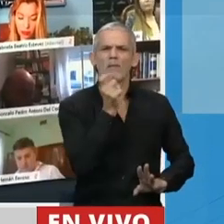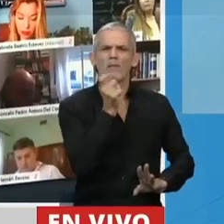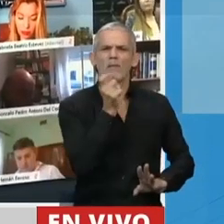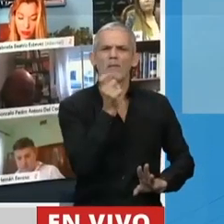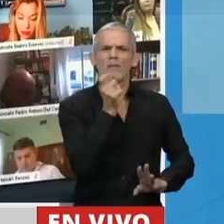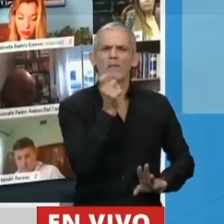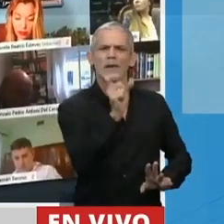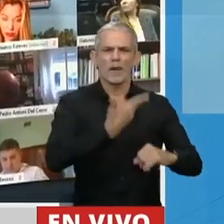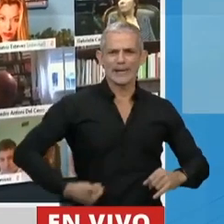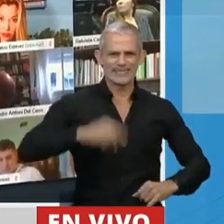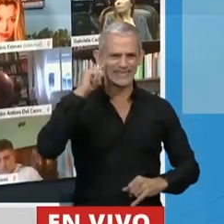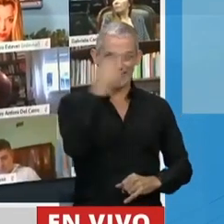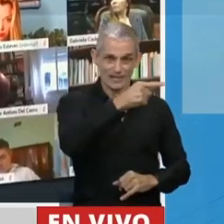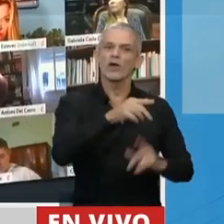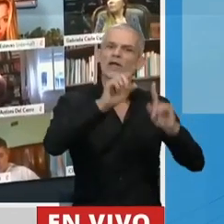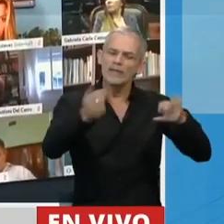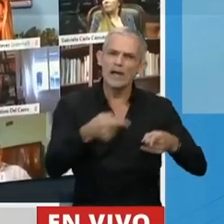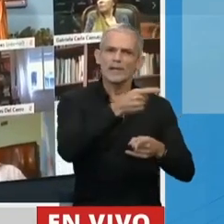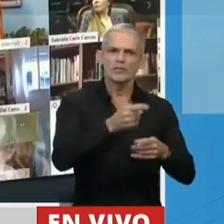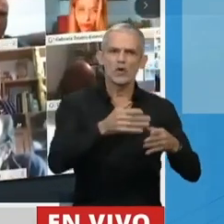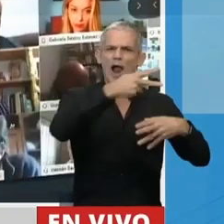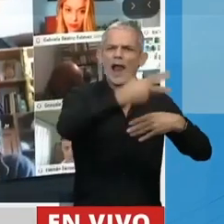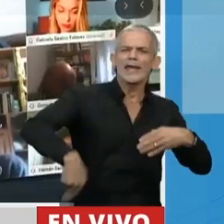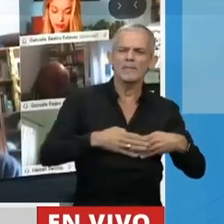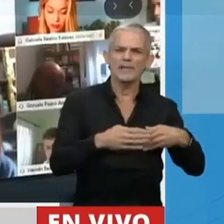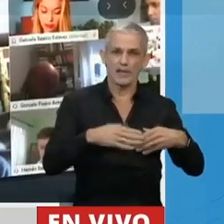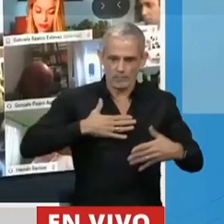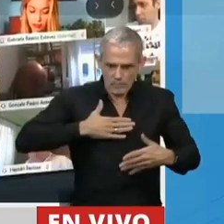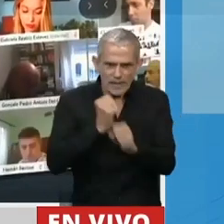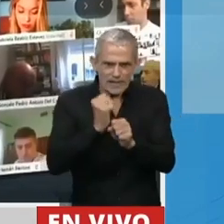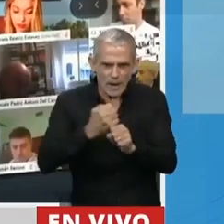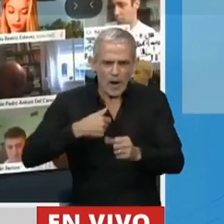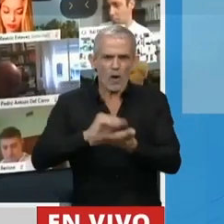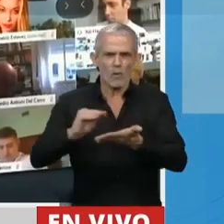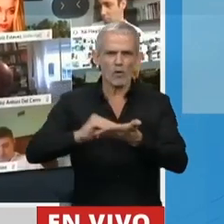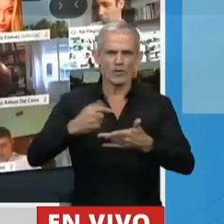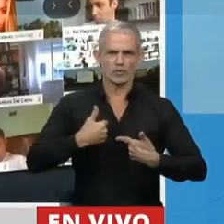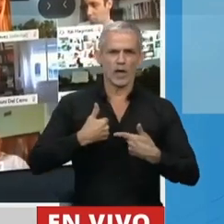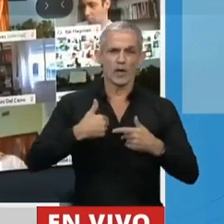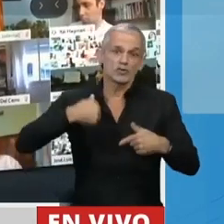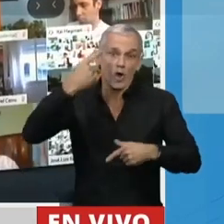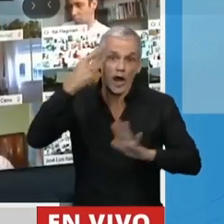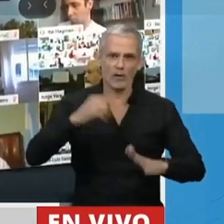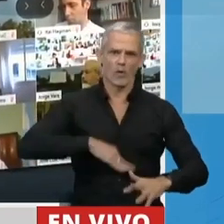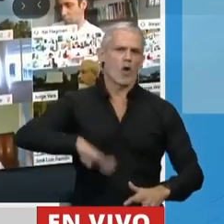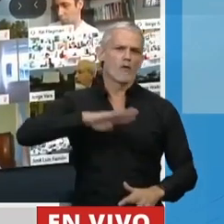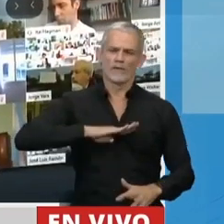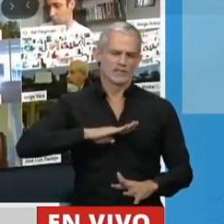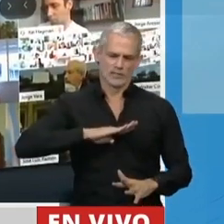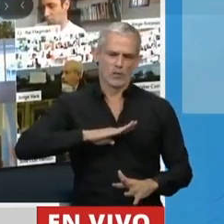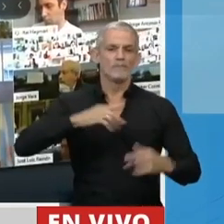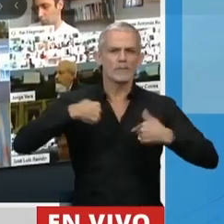del Presidente de la Nación y sus actos de limitación de mis funciones como diputado y los considero agraviantes,